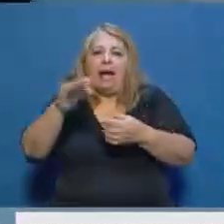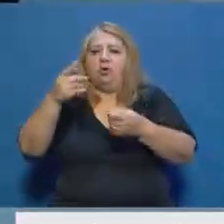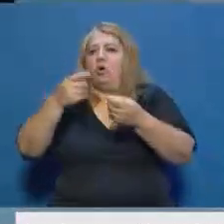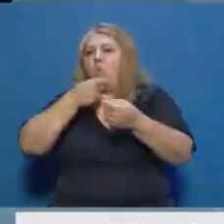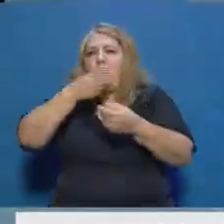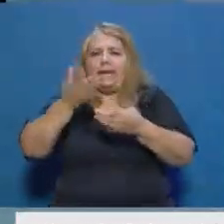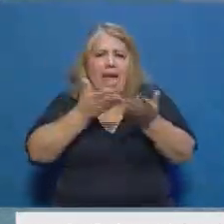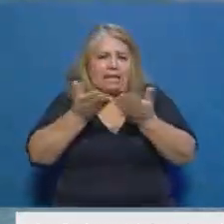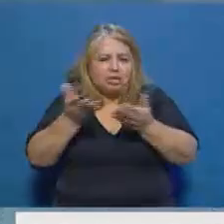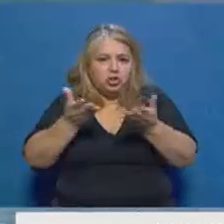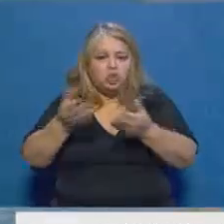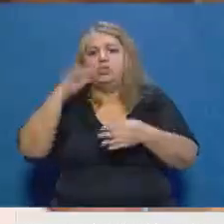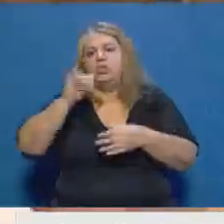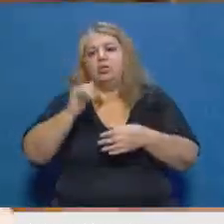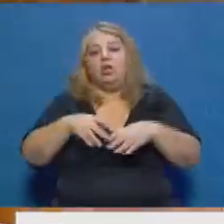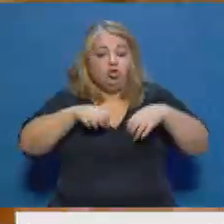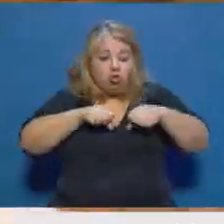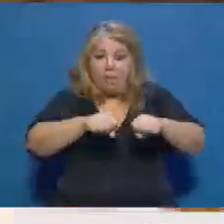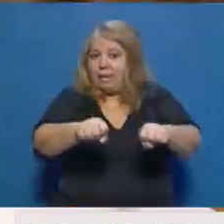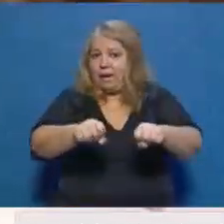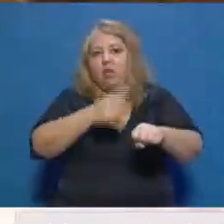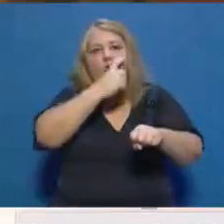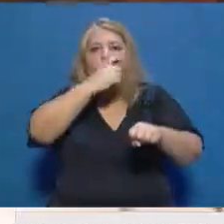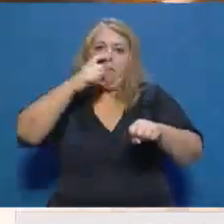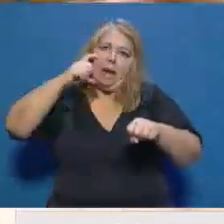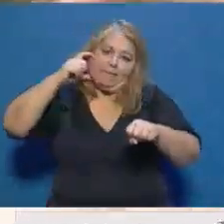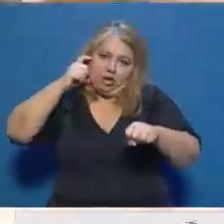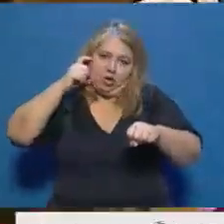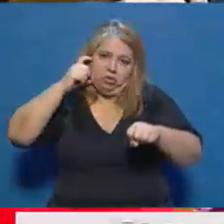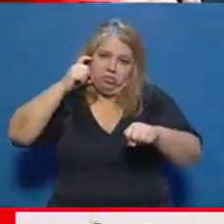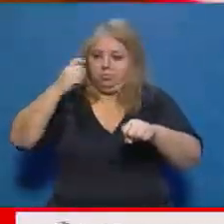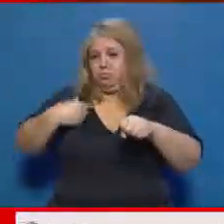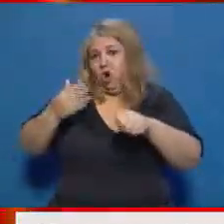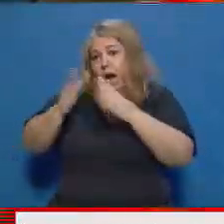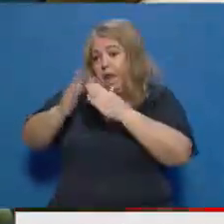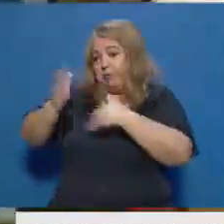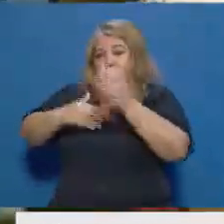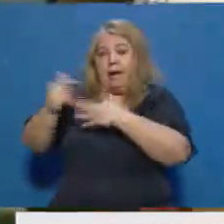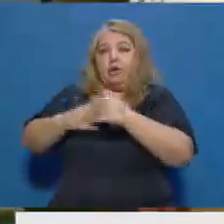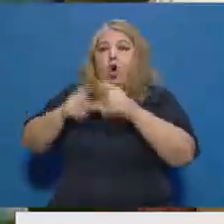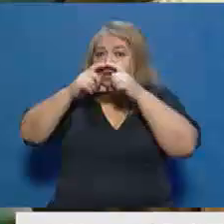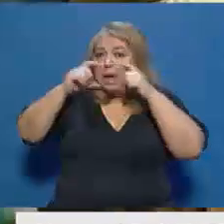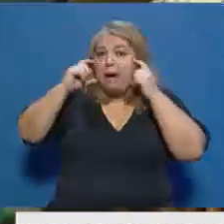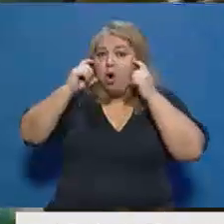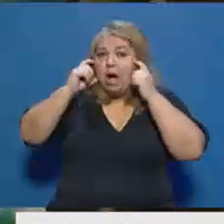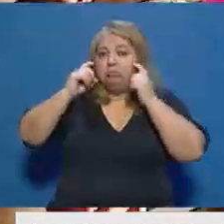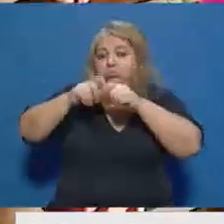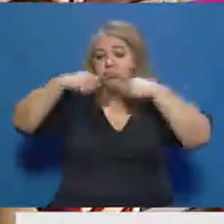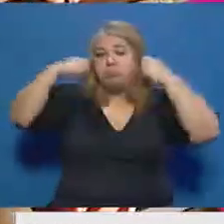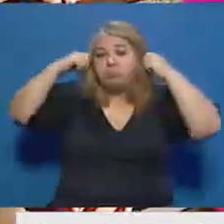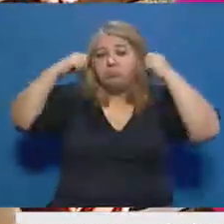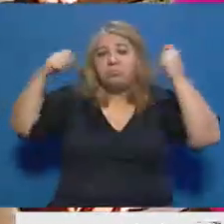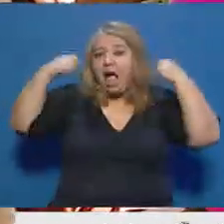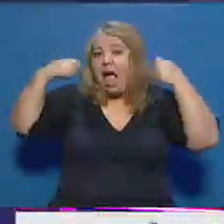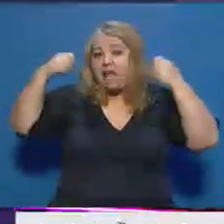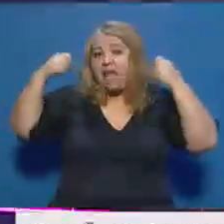Exacto, o ir al supermercado hay que ir con el barbijo, barbijo de fabricación casera o tapabocas, también lo llama el gobernador de la provincia.